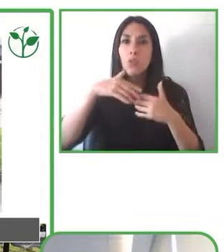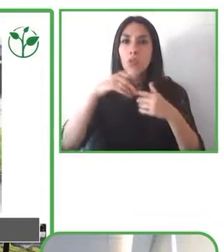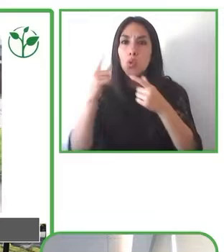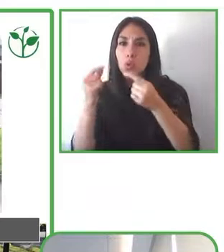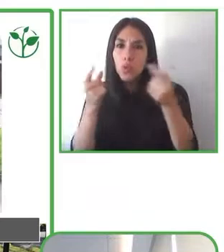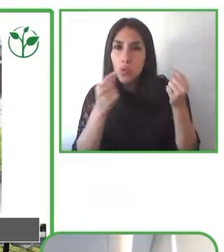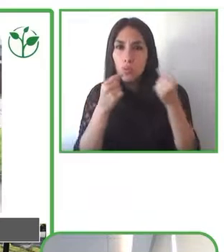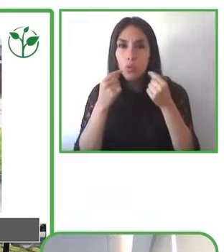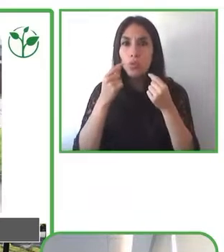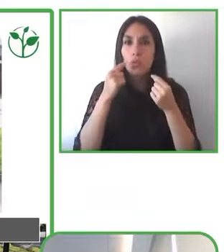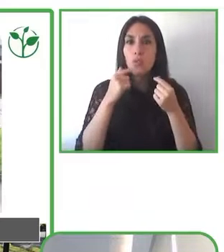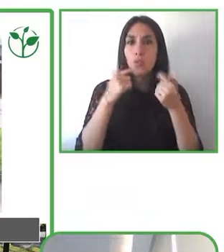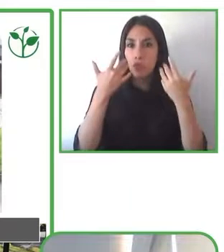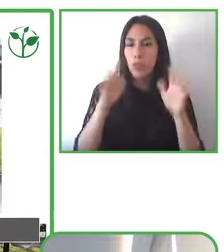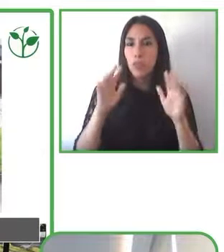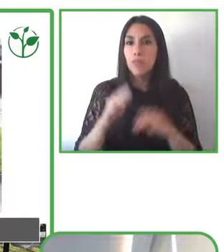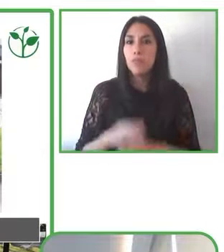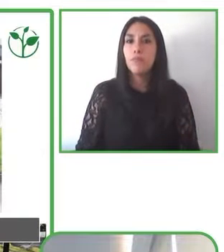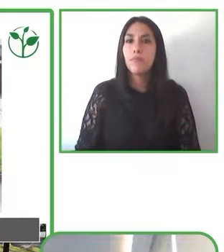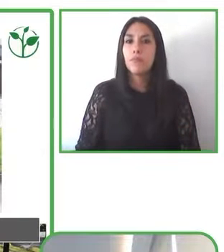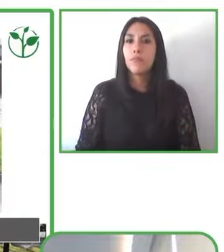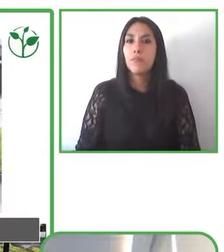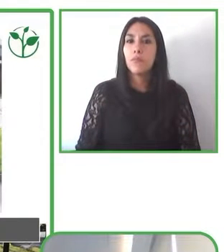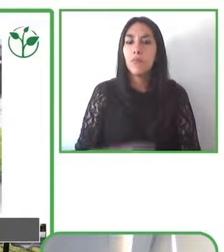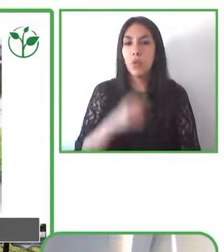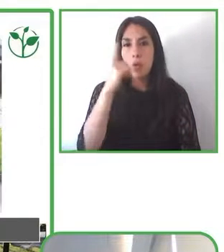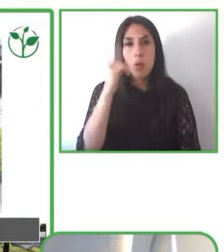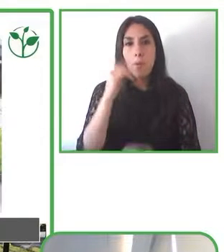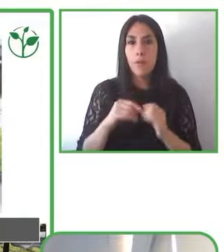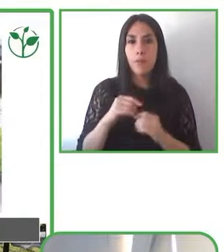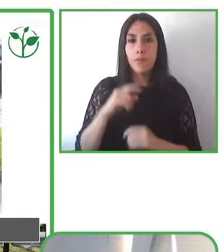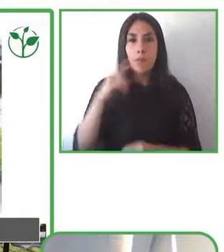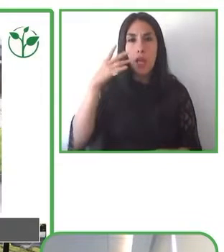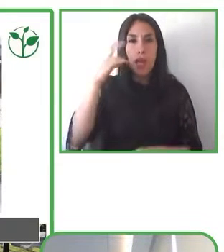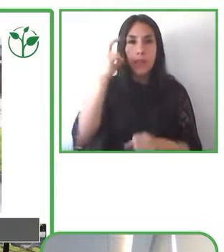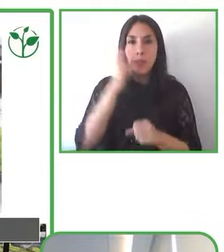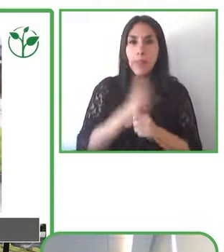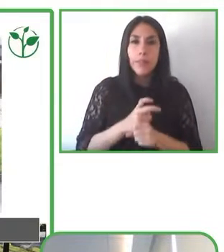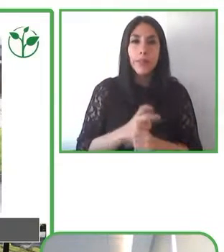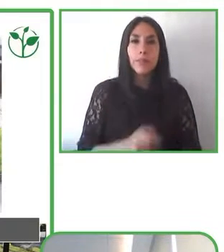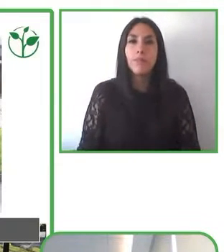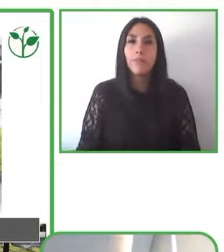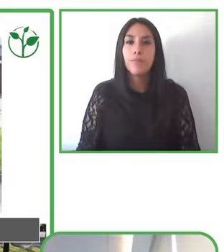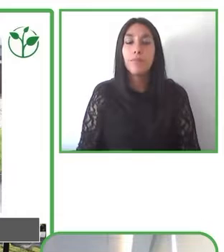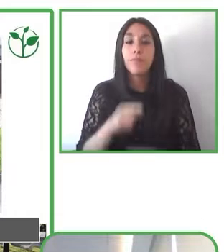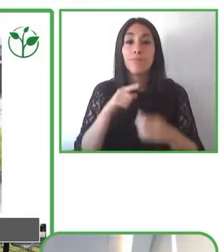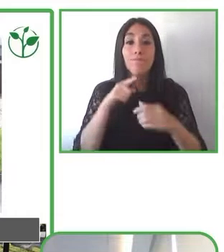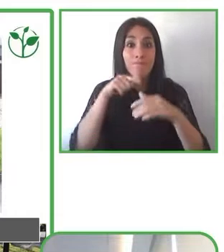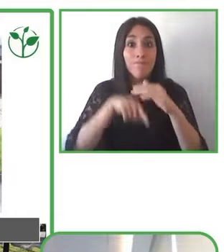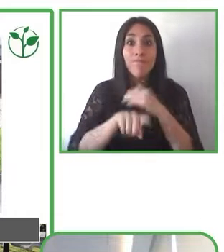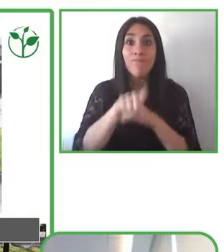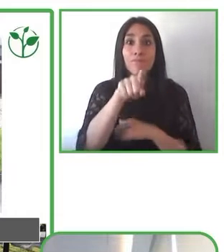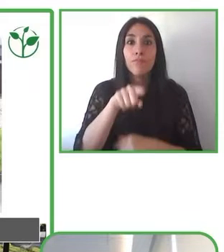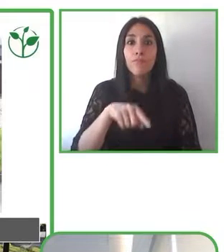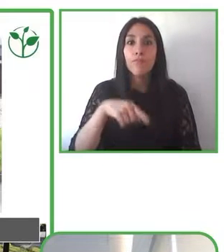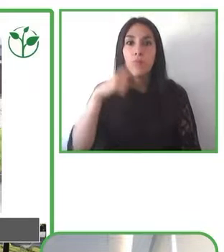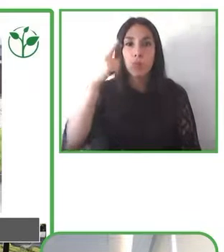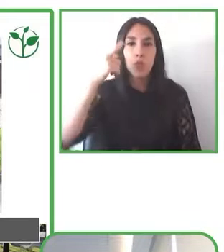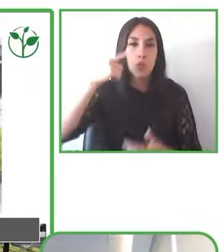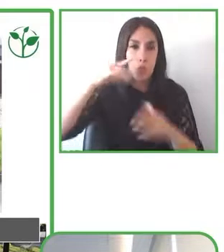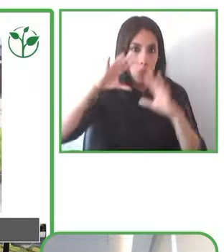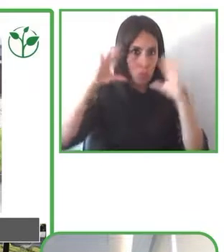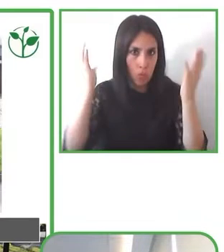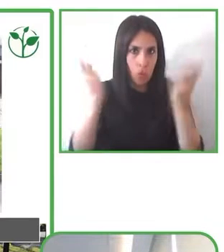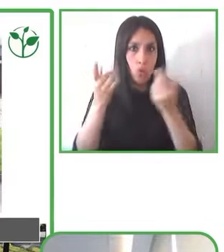difíciles de la accesibilidad universal cómo arreglamos esta ciudad que ya está construida y construida desde una mirada